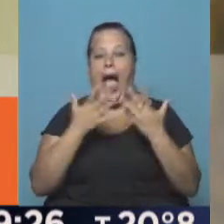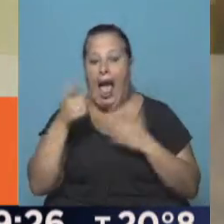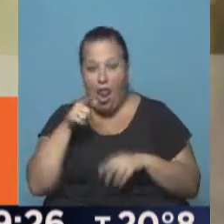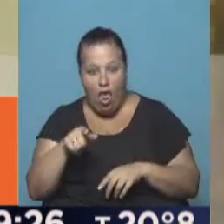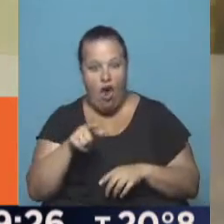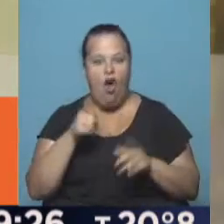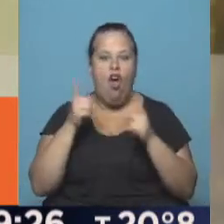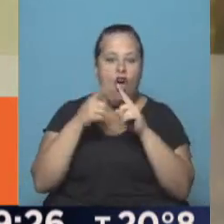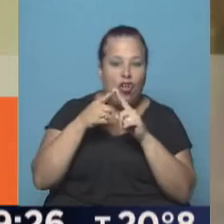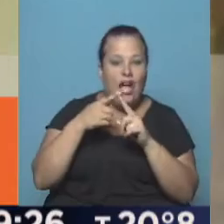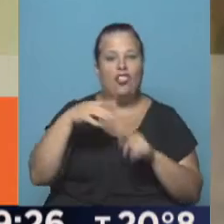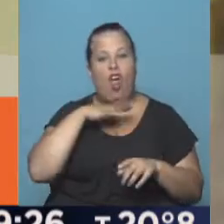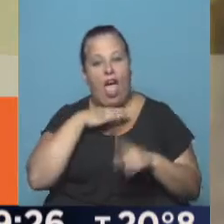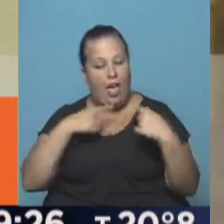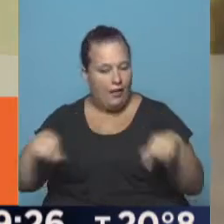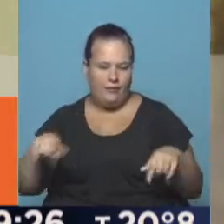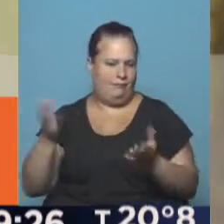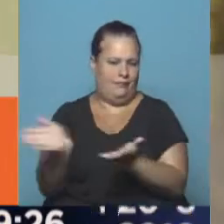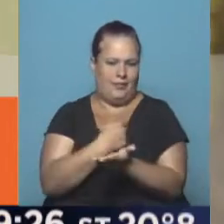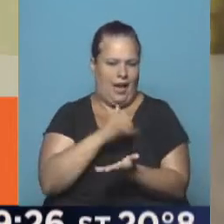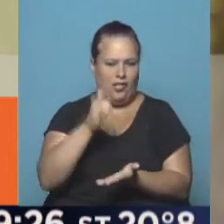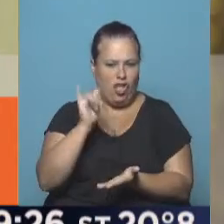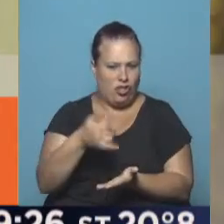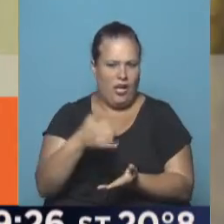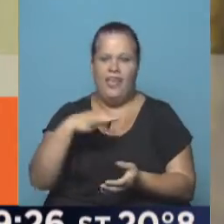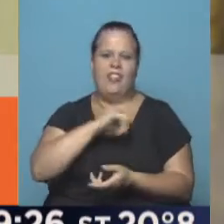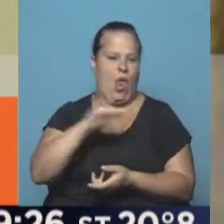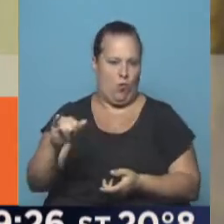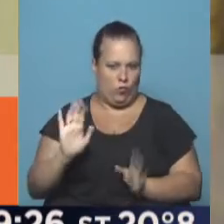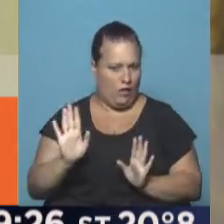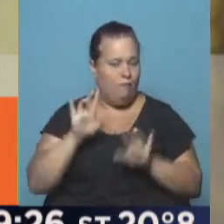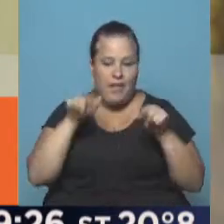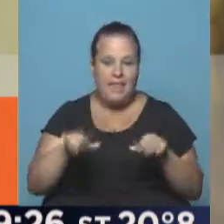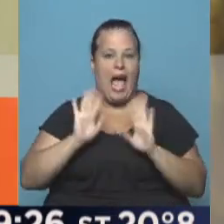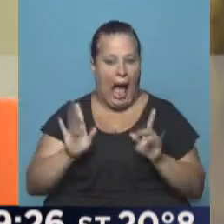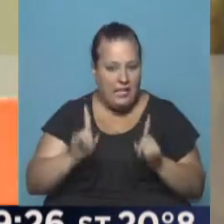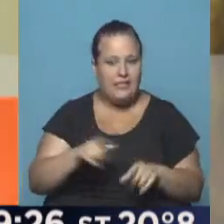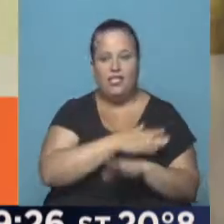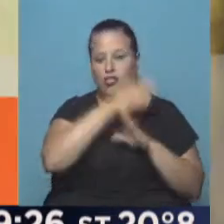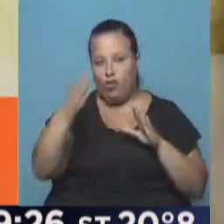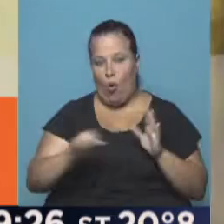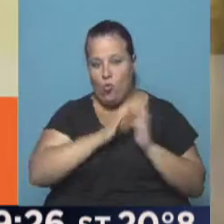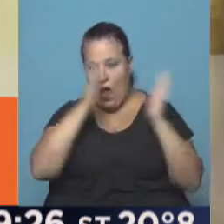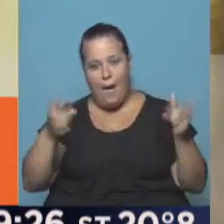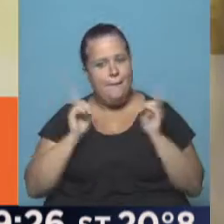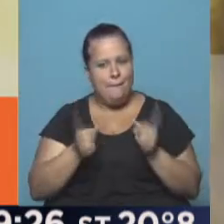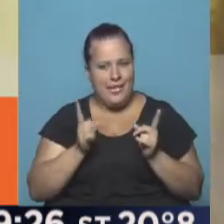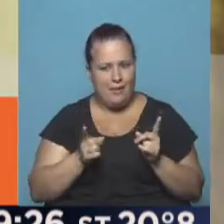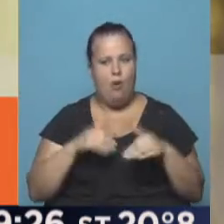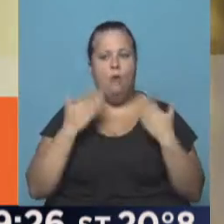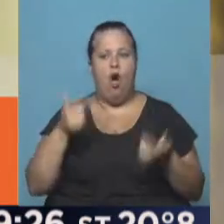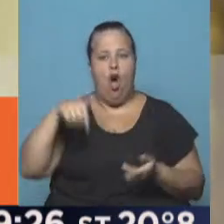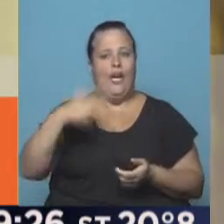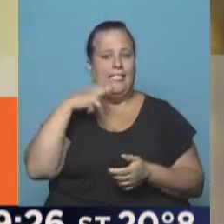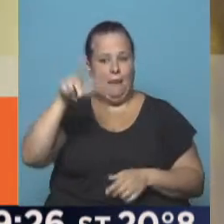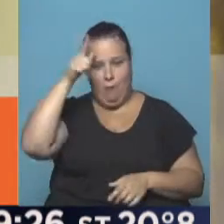situación de convivencia con el delito va a ser apartado y va a ser denunciado. Eso es lo que hicimos a lo largo de todo el año. Por eso hoy hay